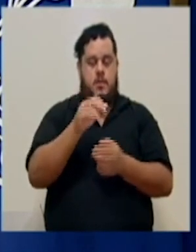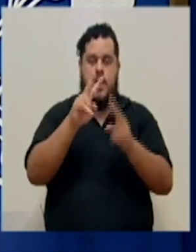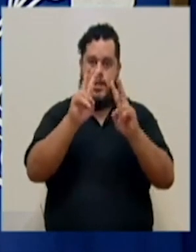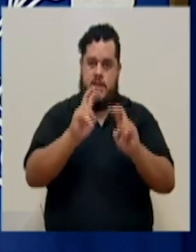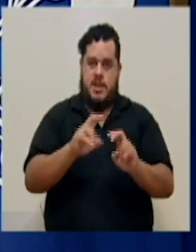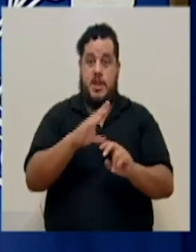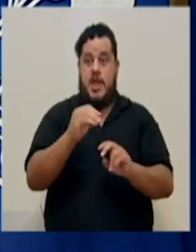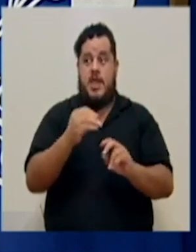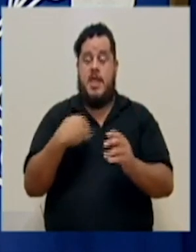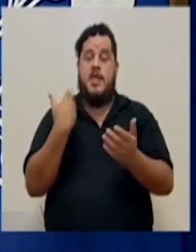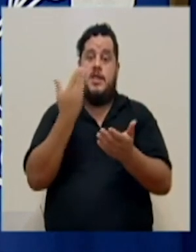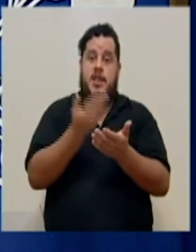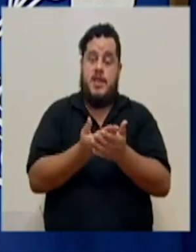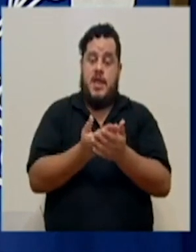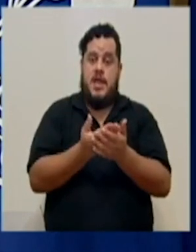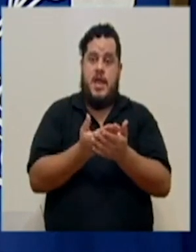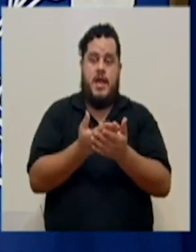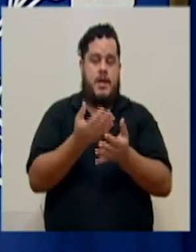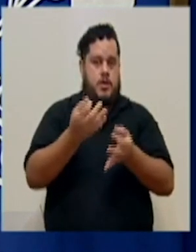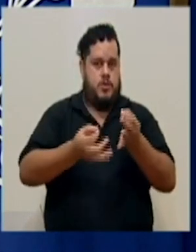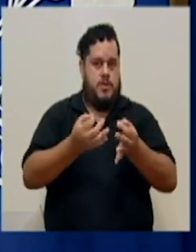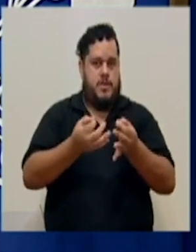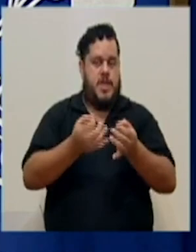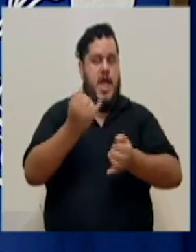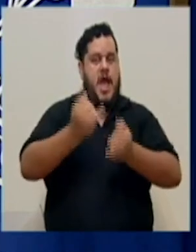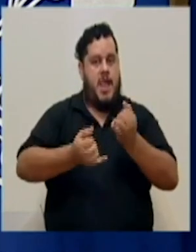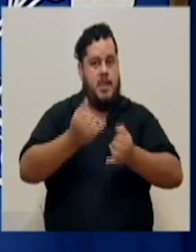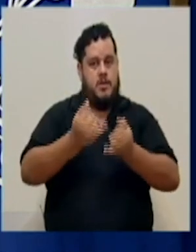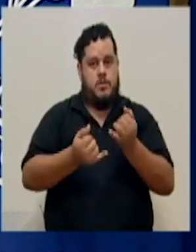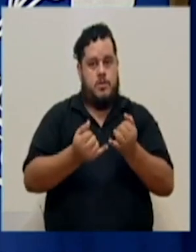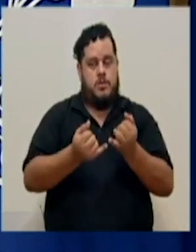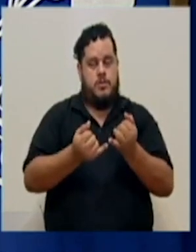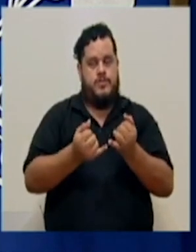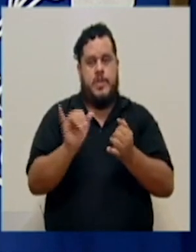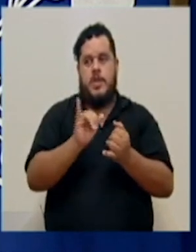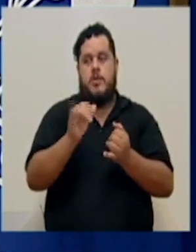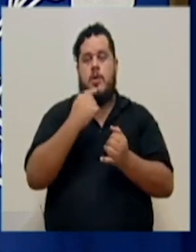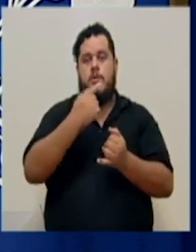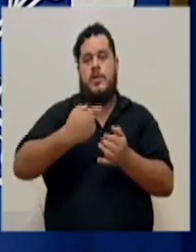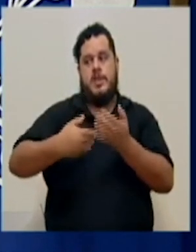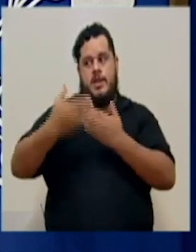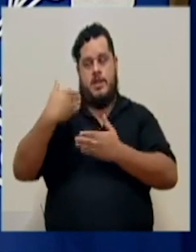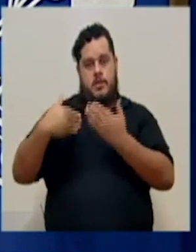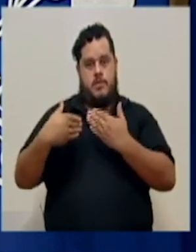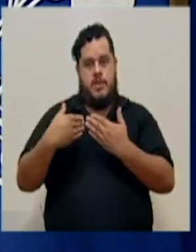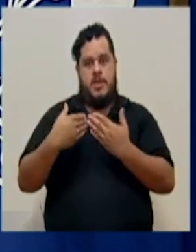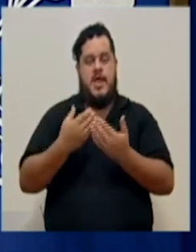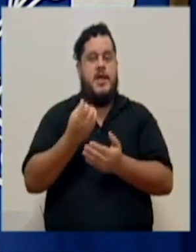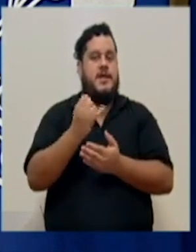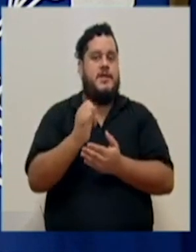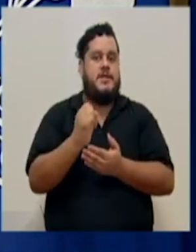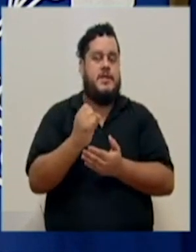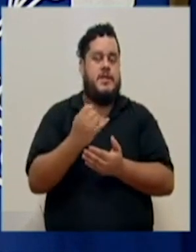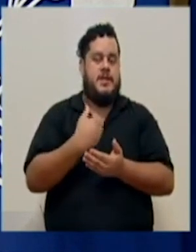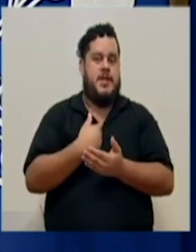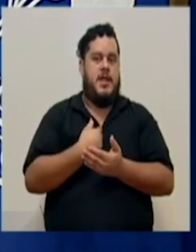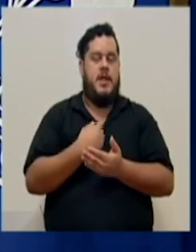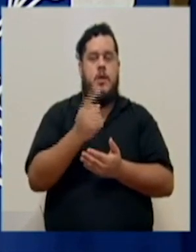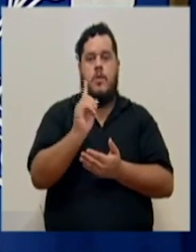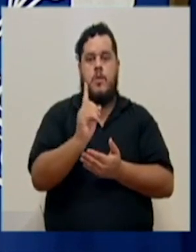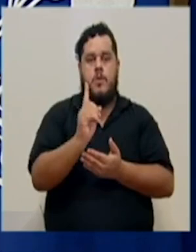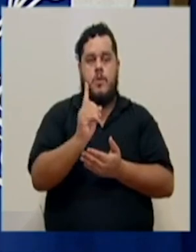Y se llega, justamente, a la conclusión, como indicaba anteriormente, de si hay un